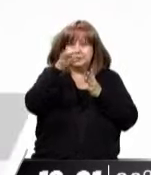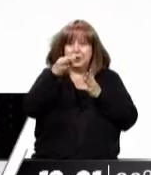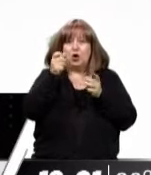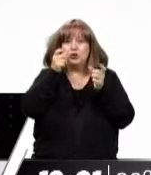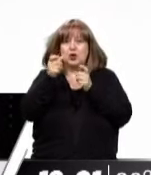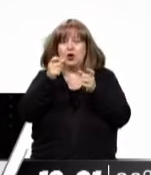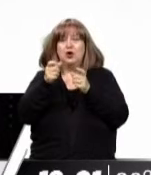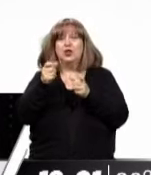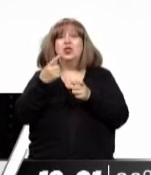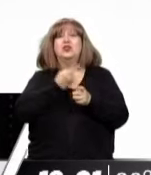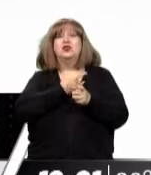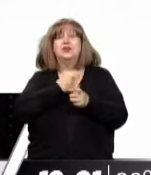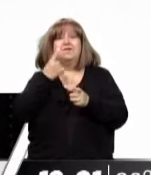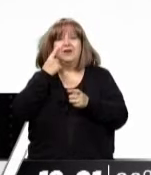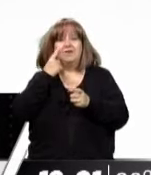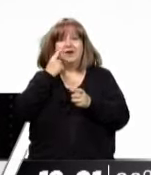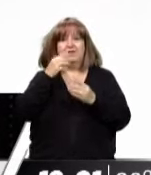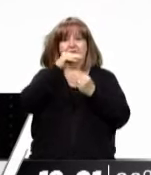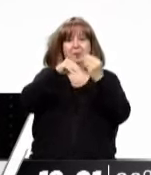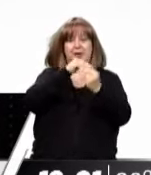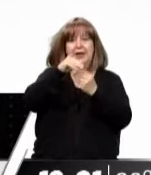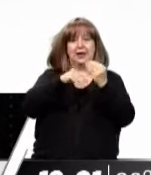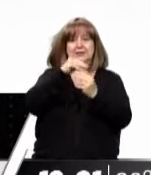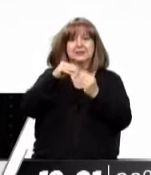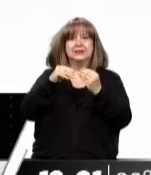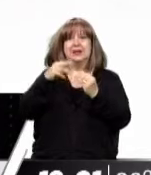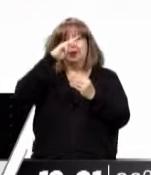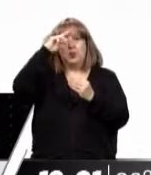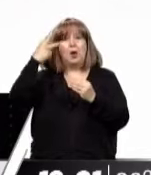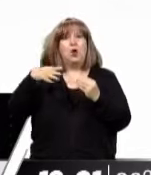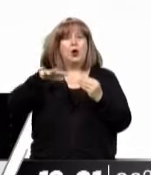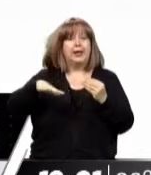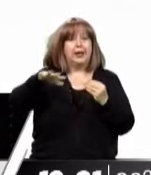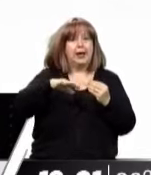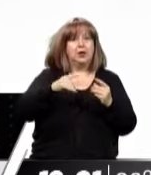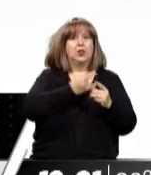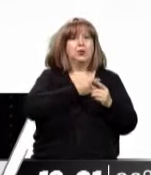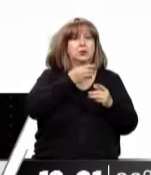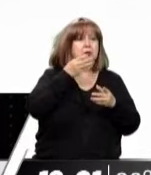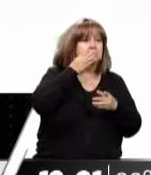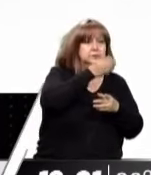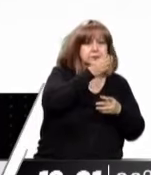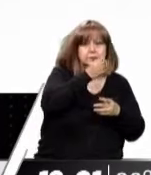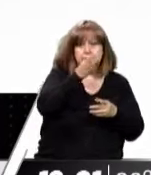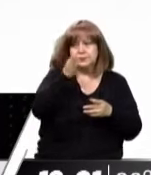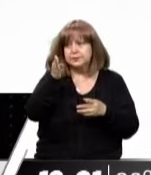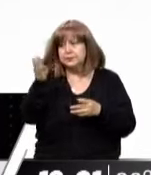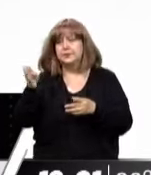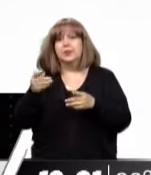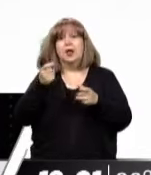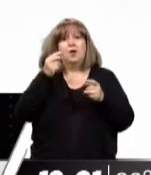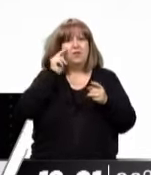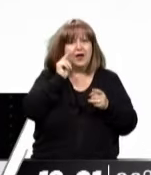pero sintéticamente lo que dice es que, bueno, cómo realiza este relevamiento